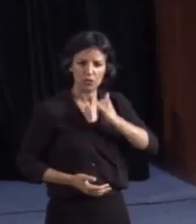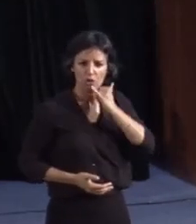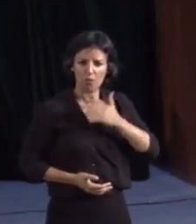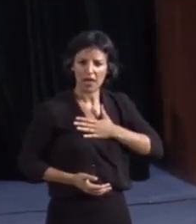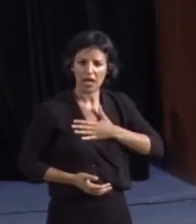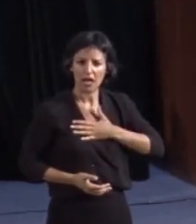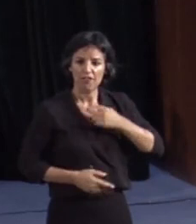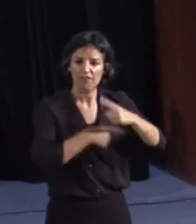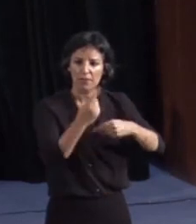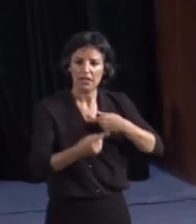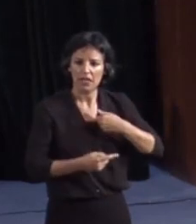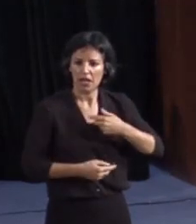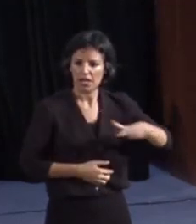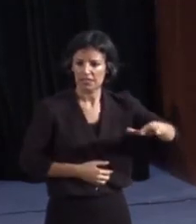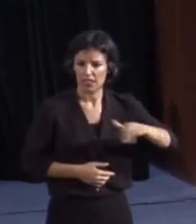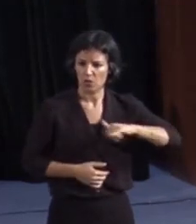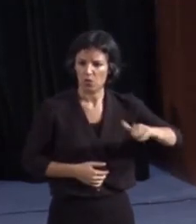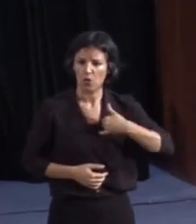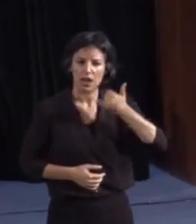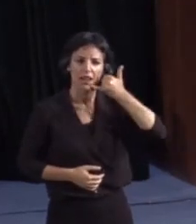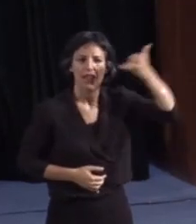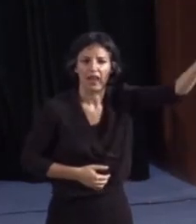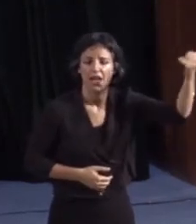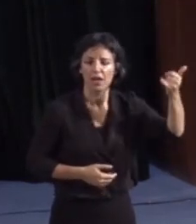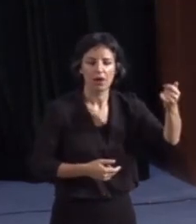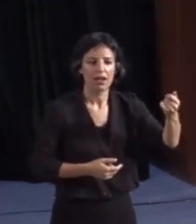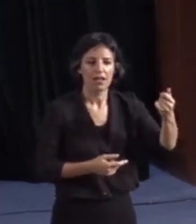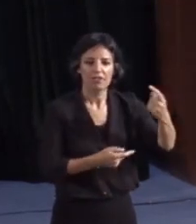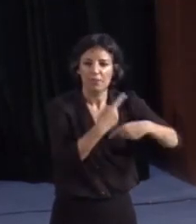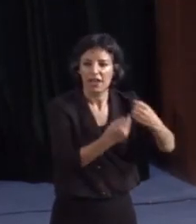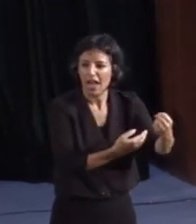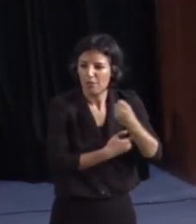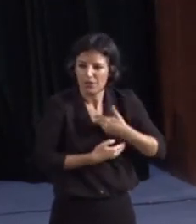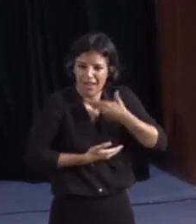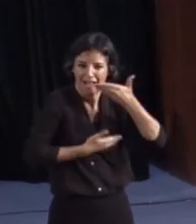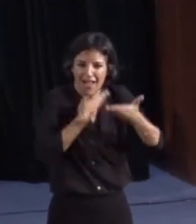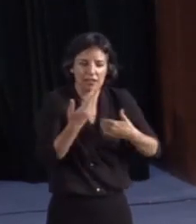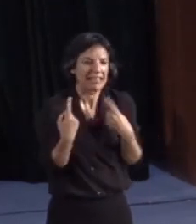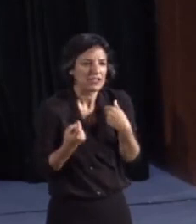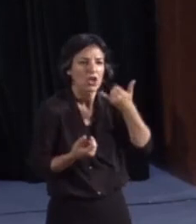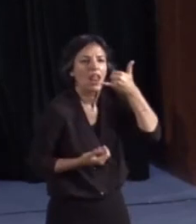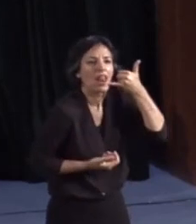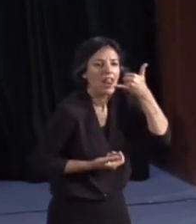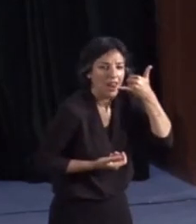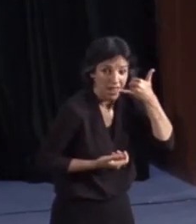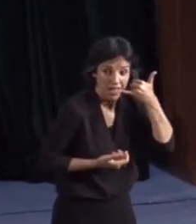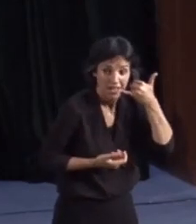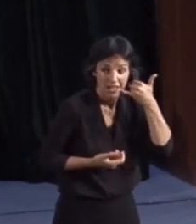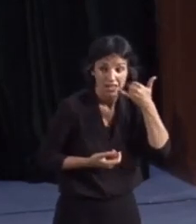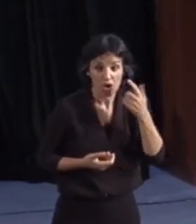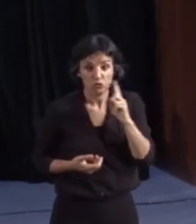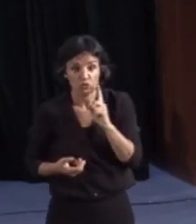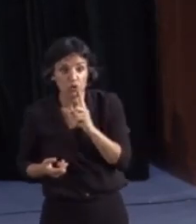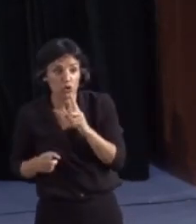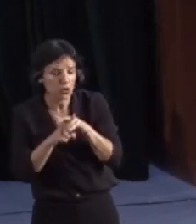con sus familiares, recibir ese calor humano y transmitir las necesidades. Un sordo no podría hacer eso de